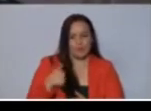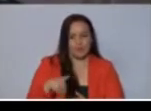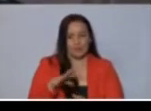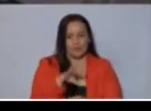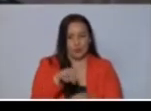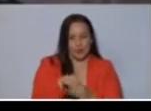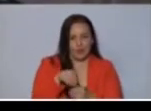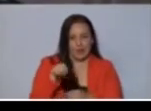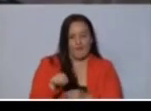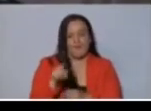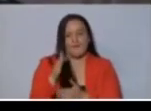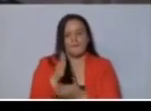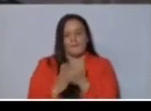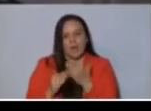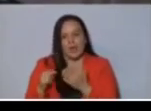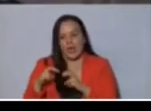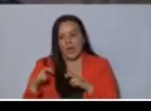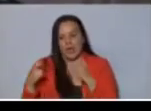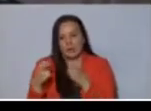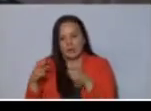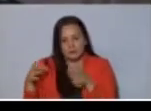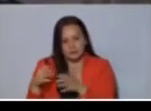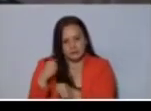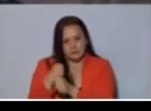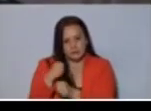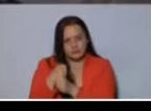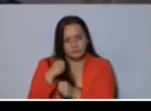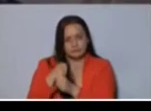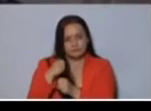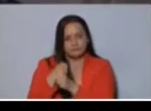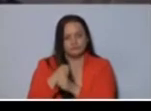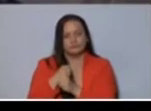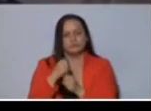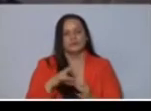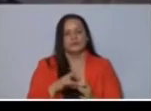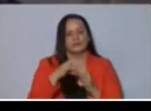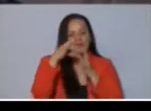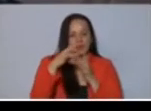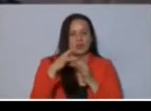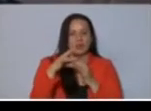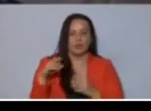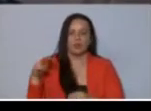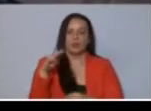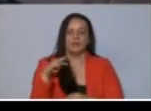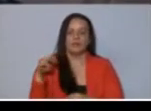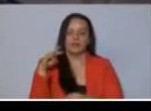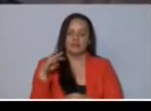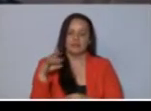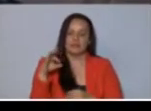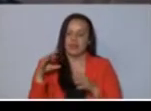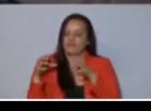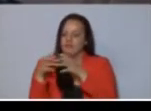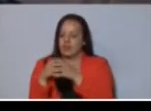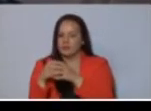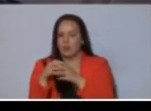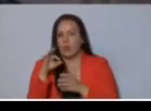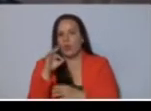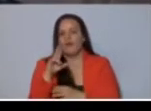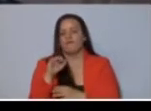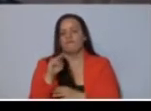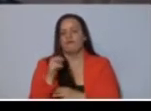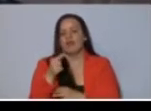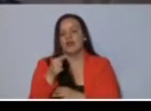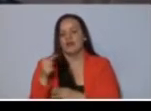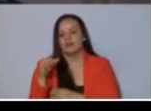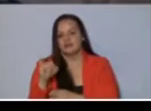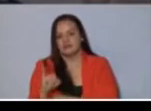formaron parte de la mesa de trabajo, particularmente a las compañeras de fracción, a Franji